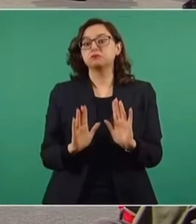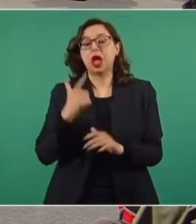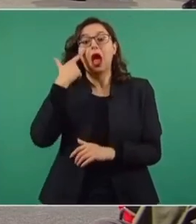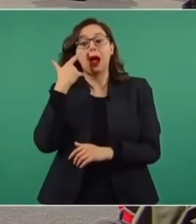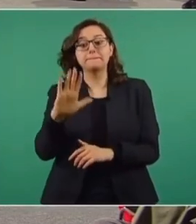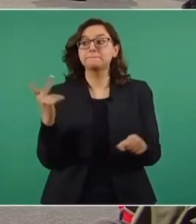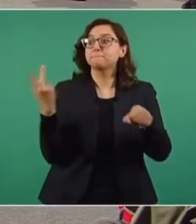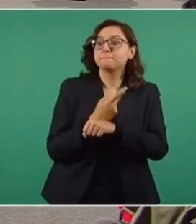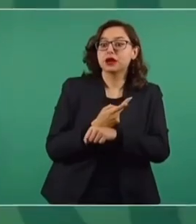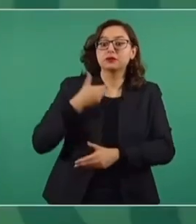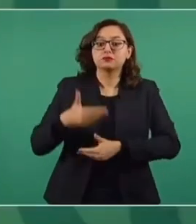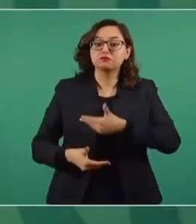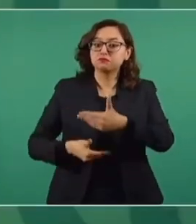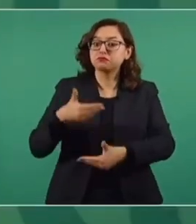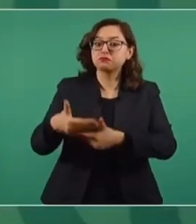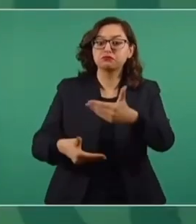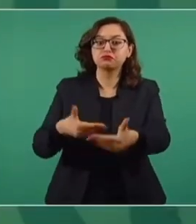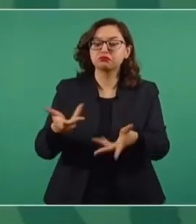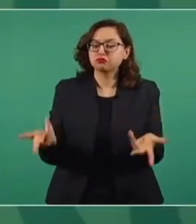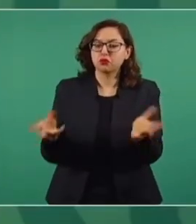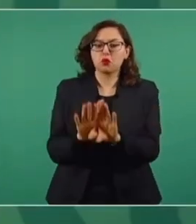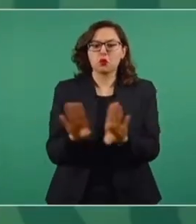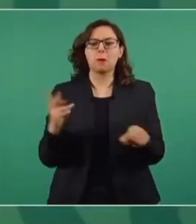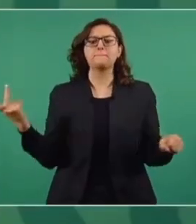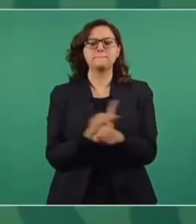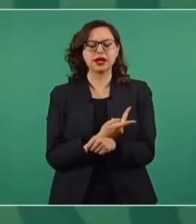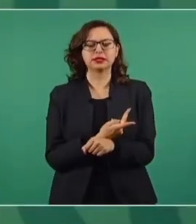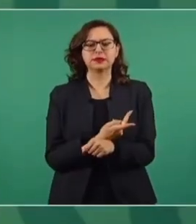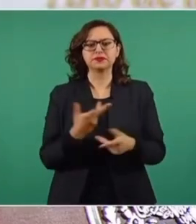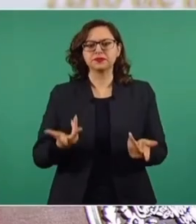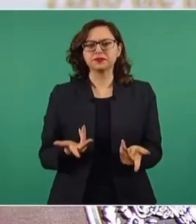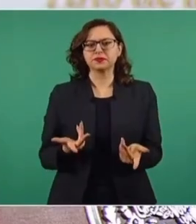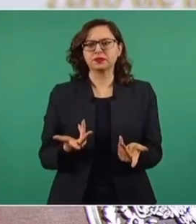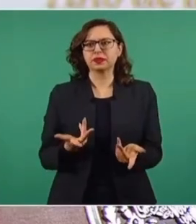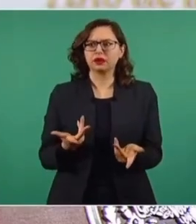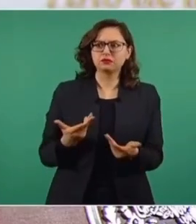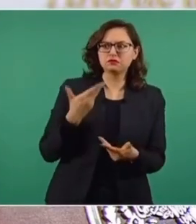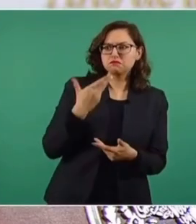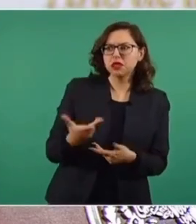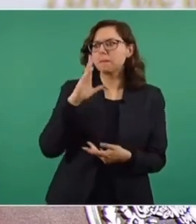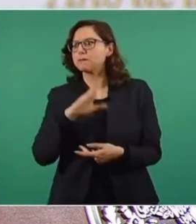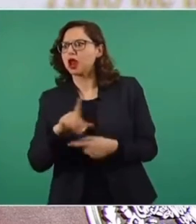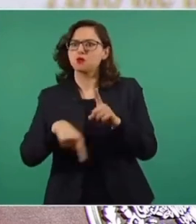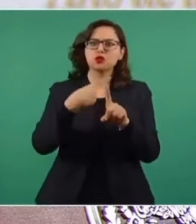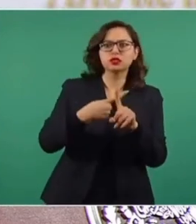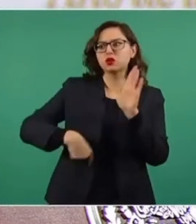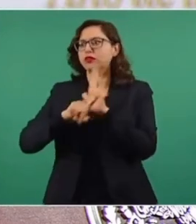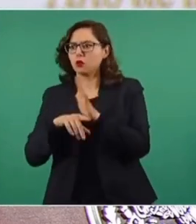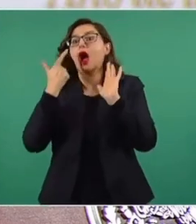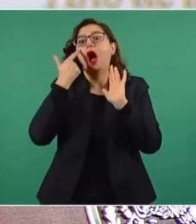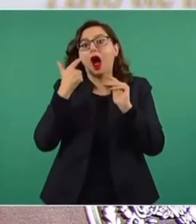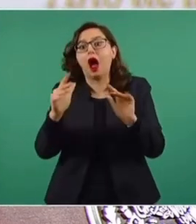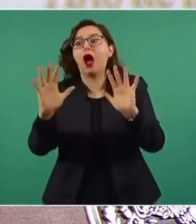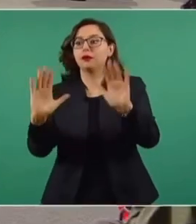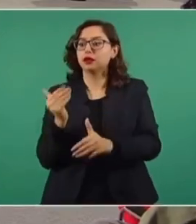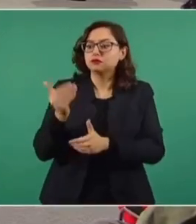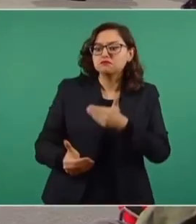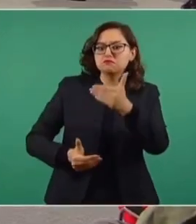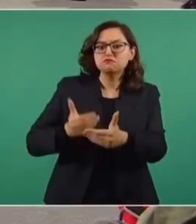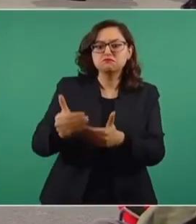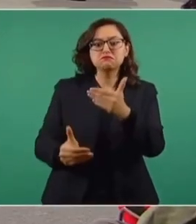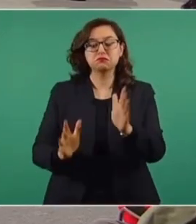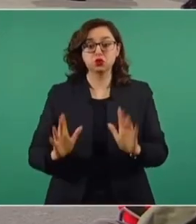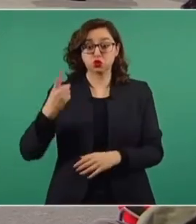va desenvolviendo esta medida, cómo se va aplicando esta medida, qué efectos va a tener esta medida en la práctica. Si vemos